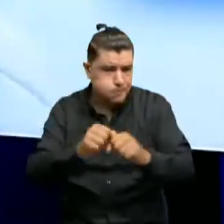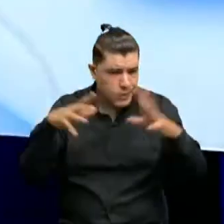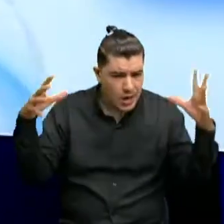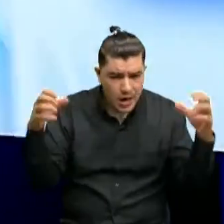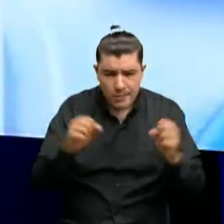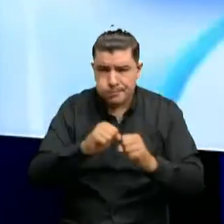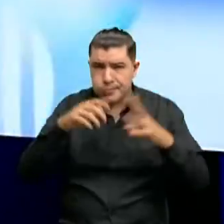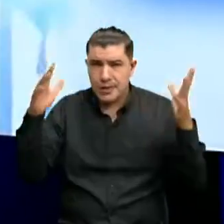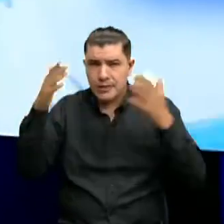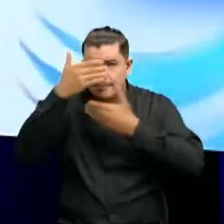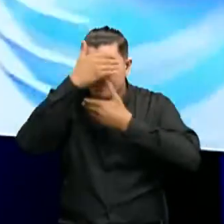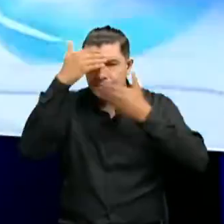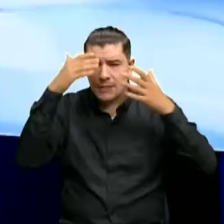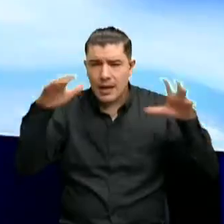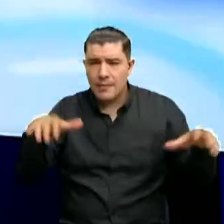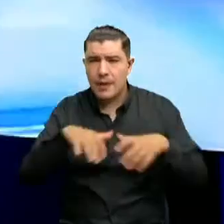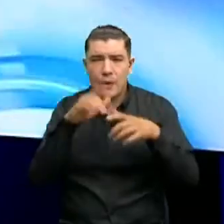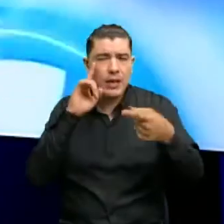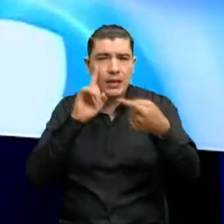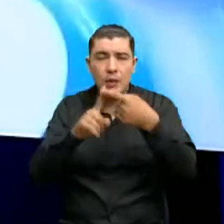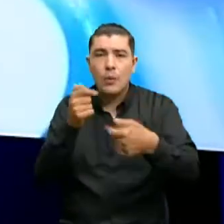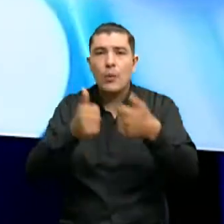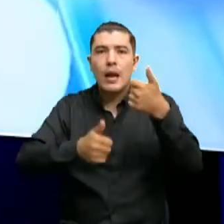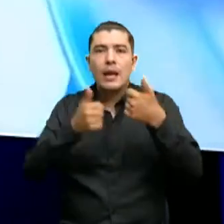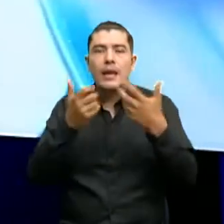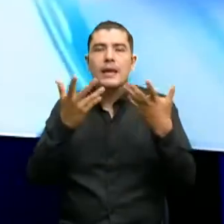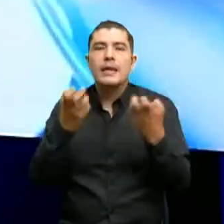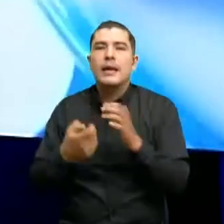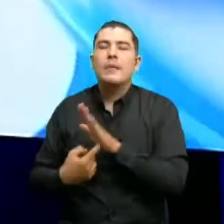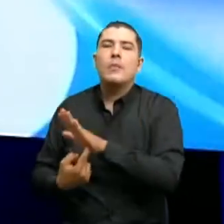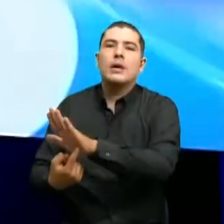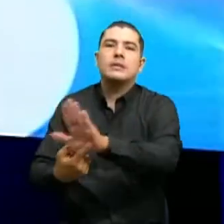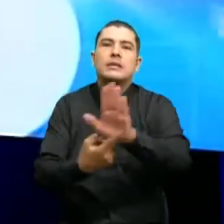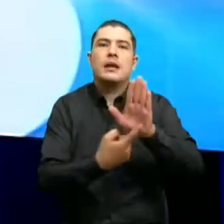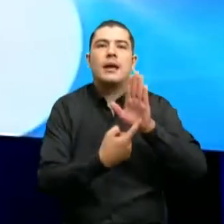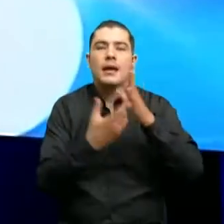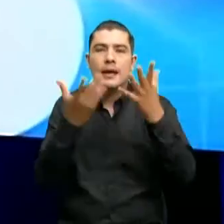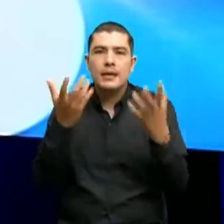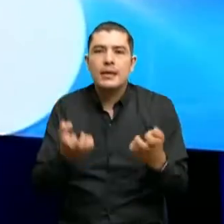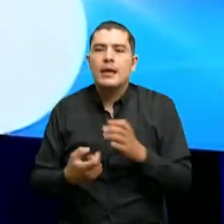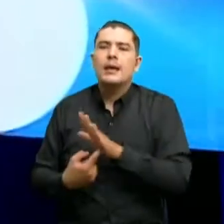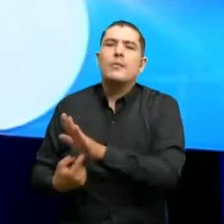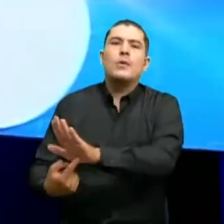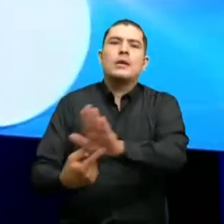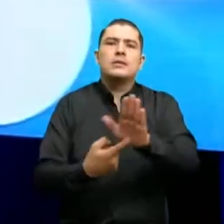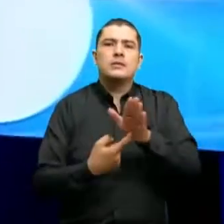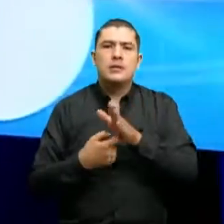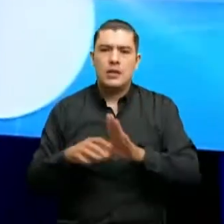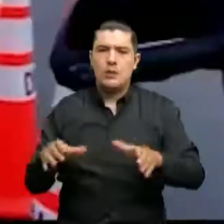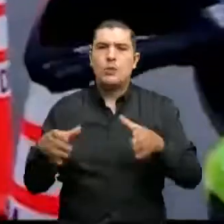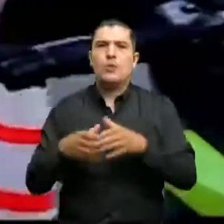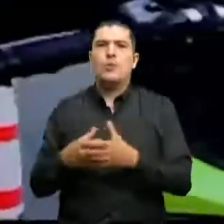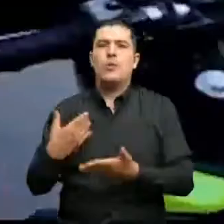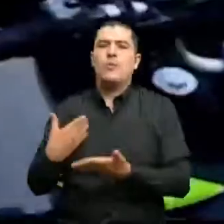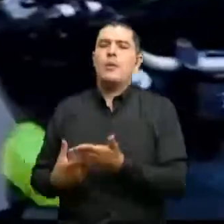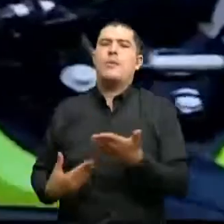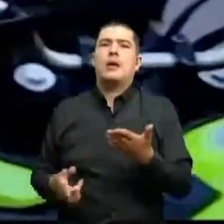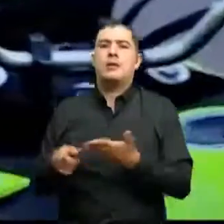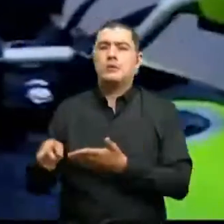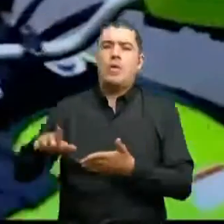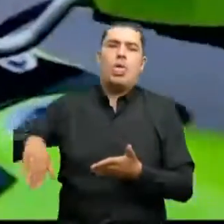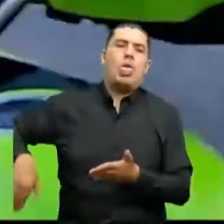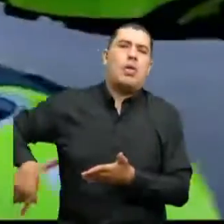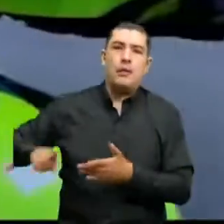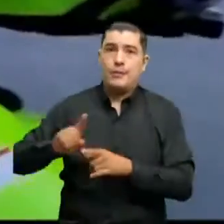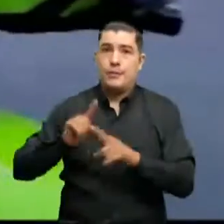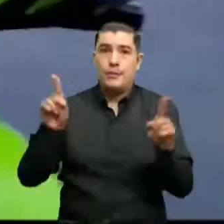es darse a visualizarse, darse a conocer como un grupo que está vigente, que no está en el baúl de los